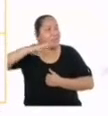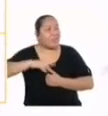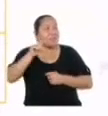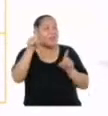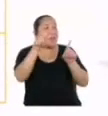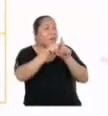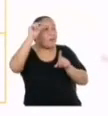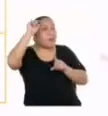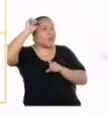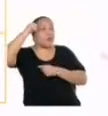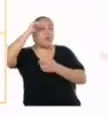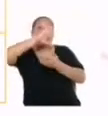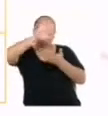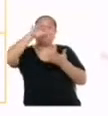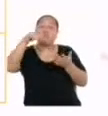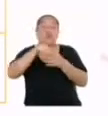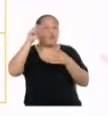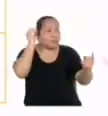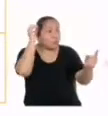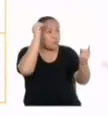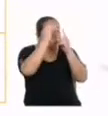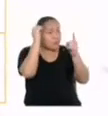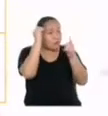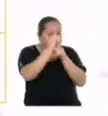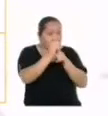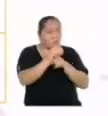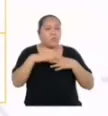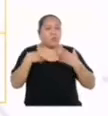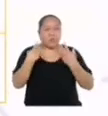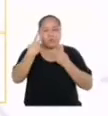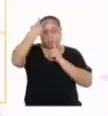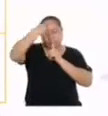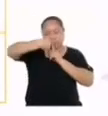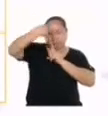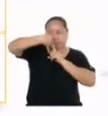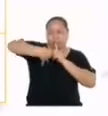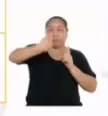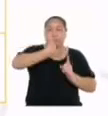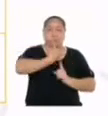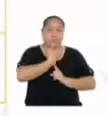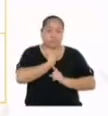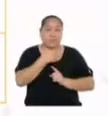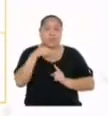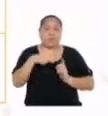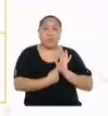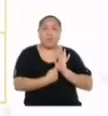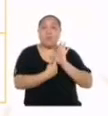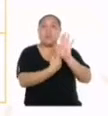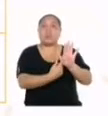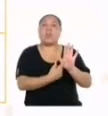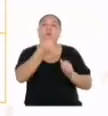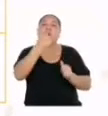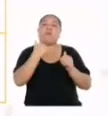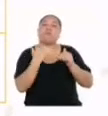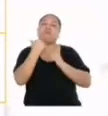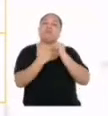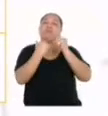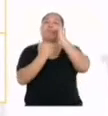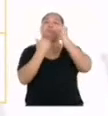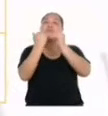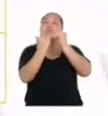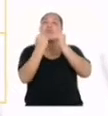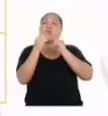También recordemos que en todos los retos o situaciones, podemos autoevaluarnos, lo que nos evidenciará nuestro avance,